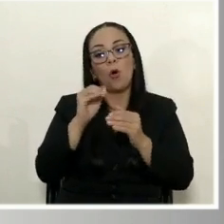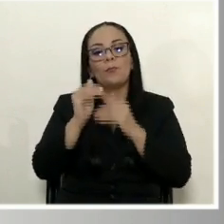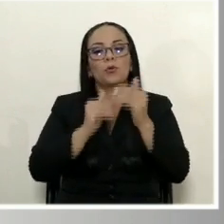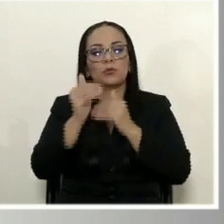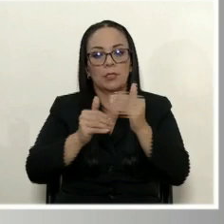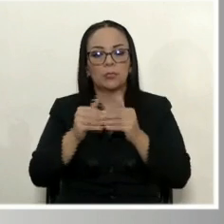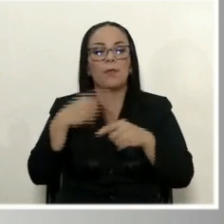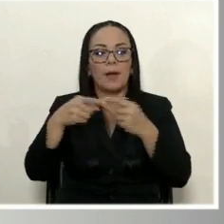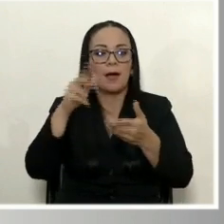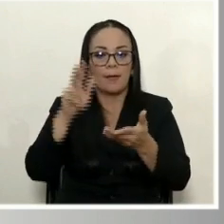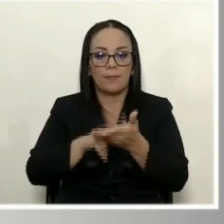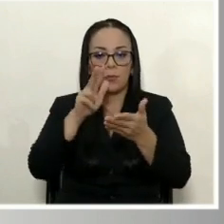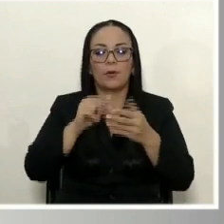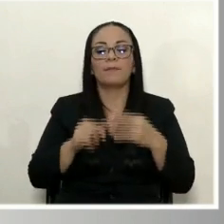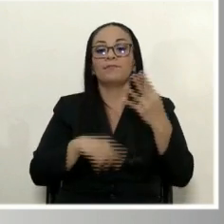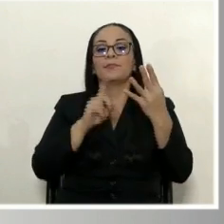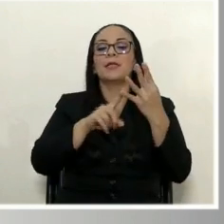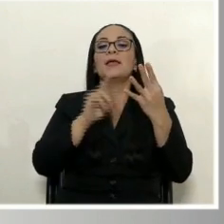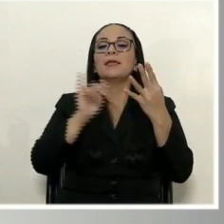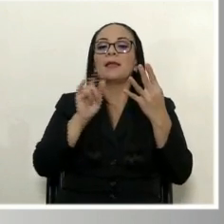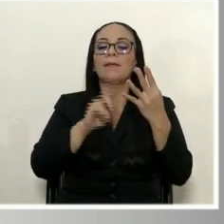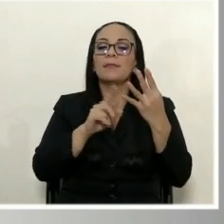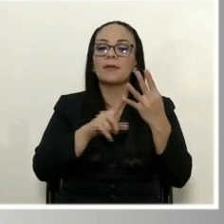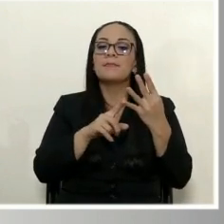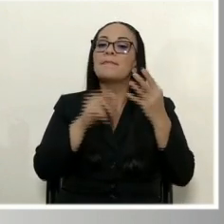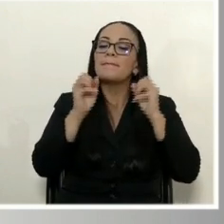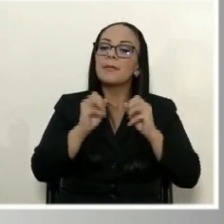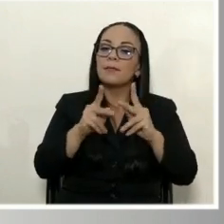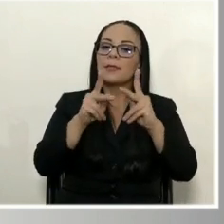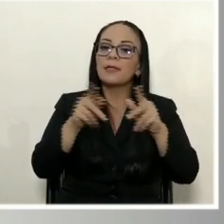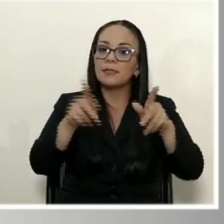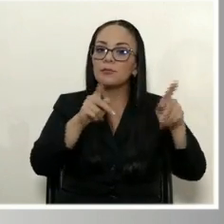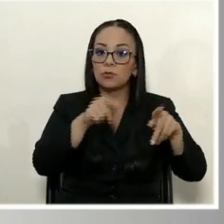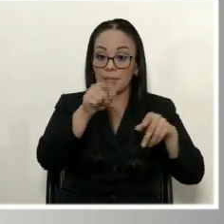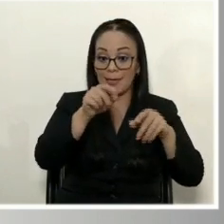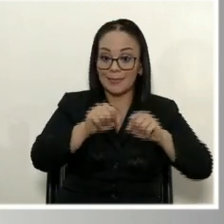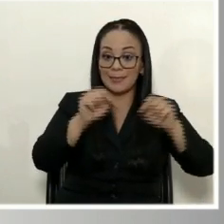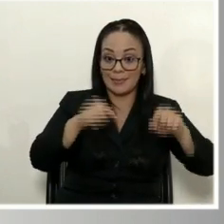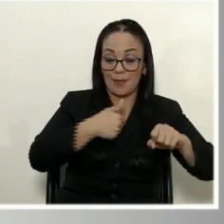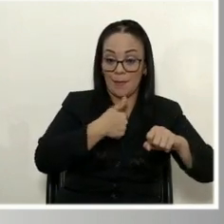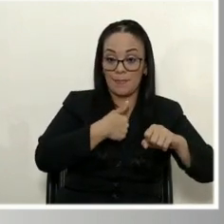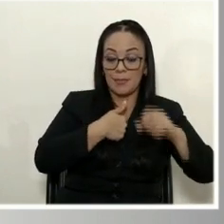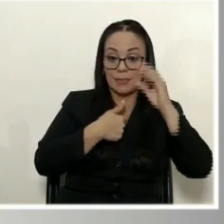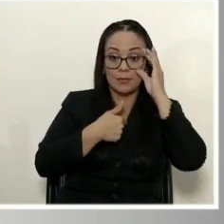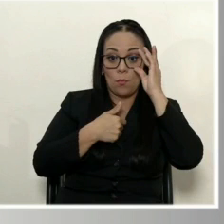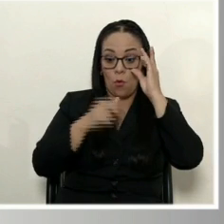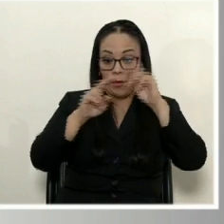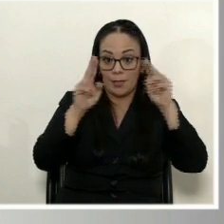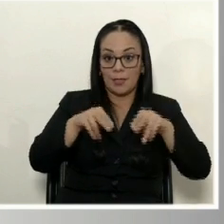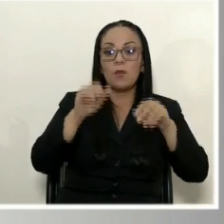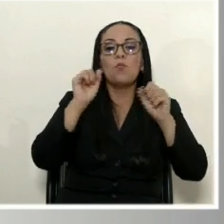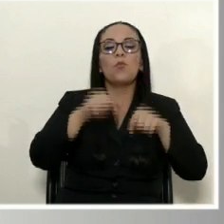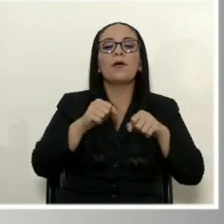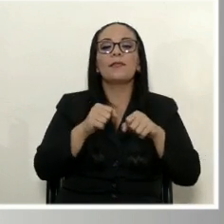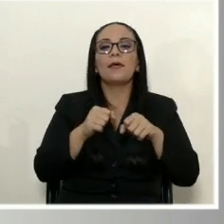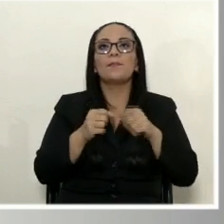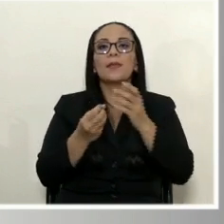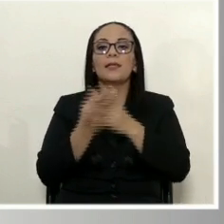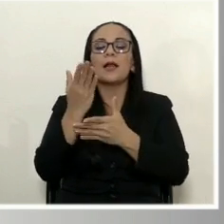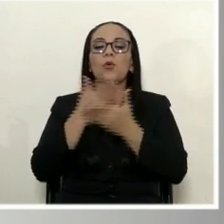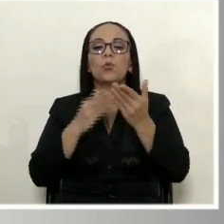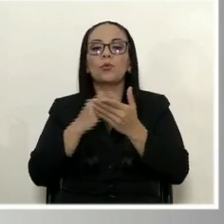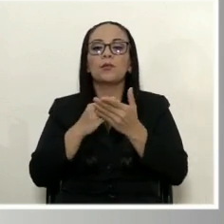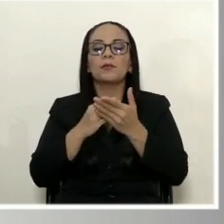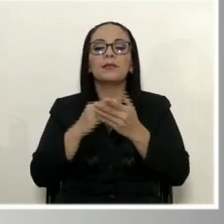proceso de aprobarse. Y finalmente, presidente, le permite este sistema de autogestión generar algún tipo de